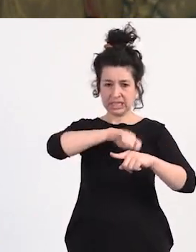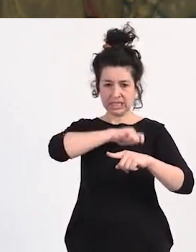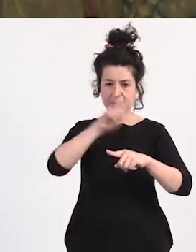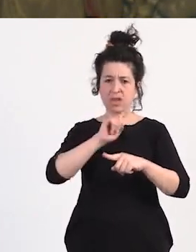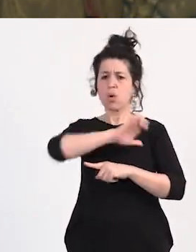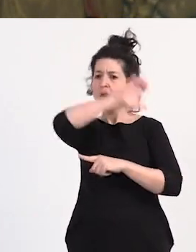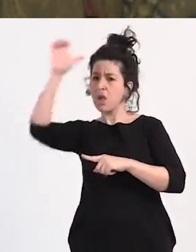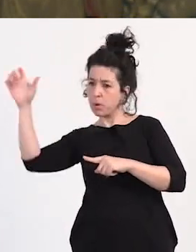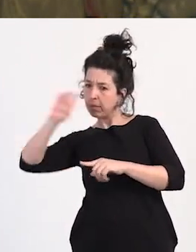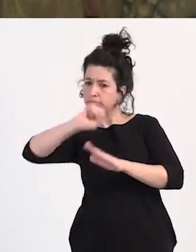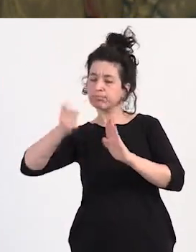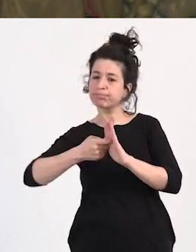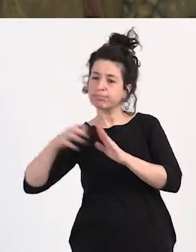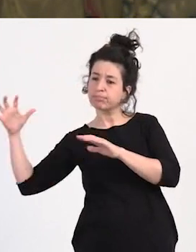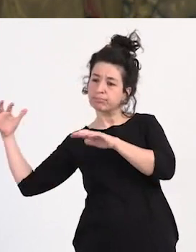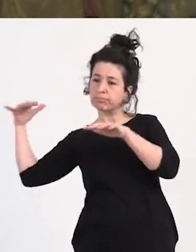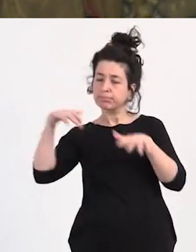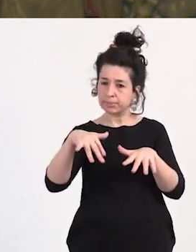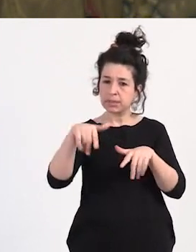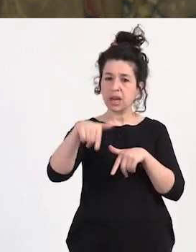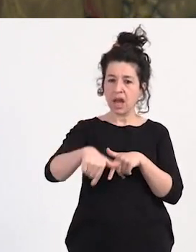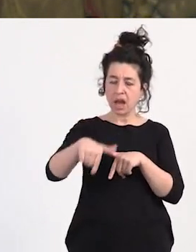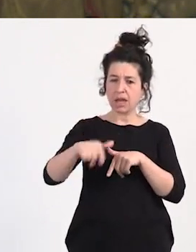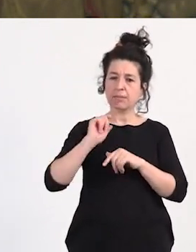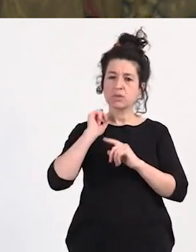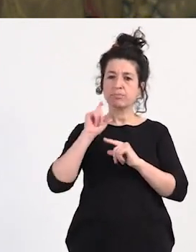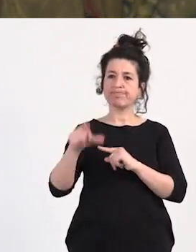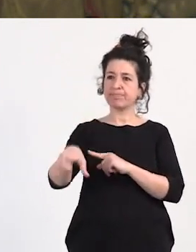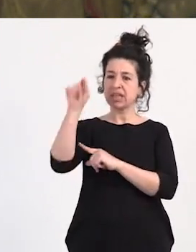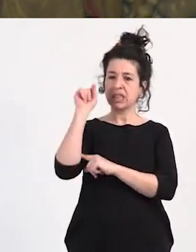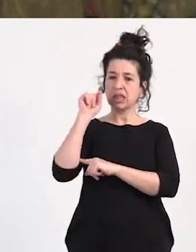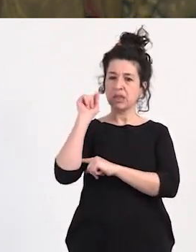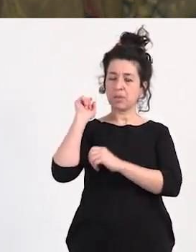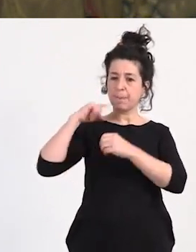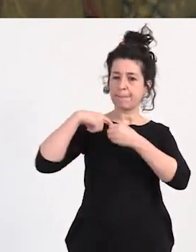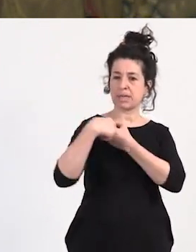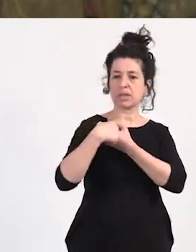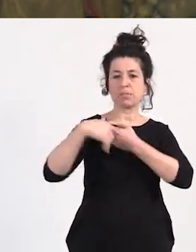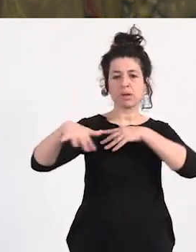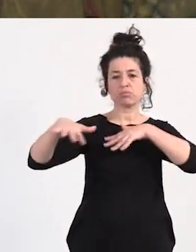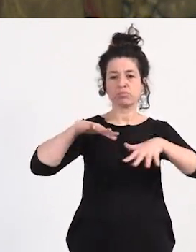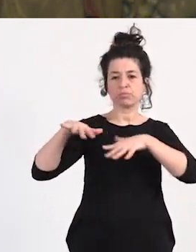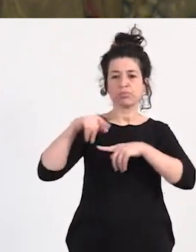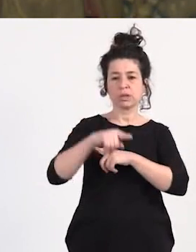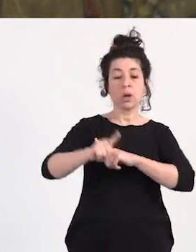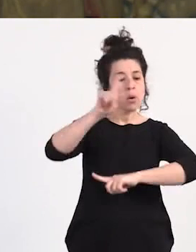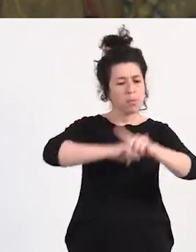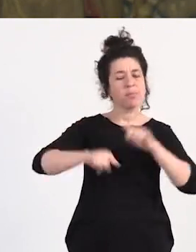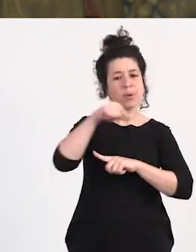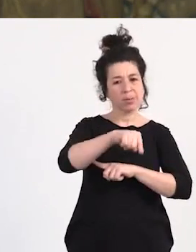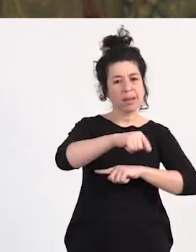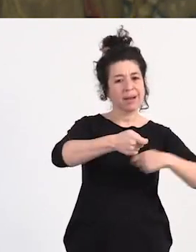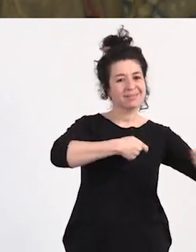todo de Europa hemos decidido participar más activamente en la problemática de la trata